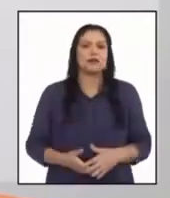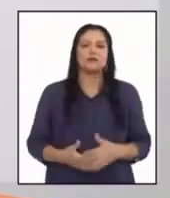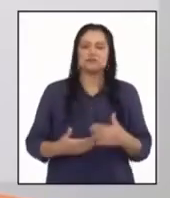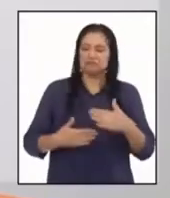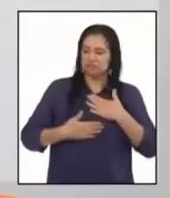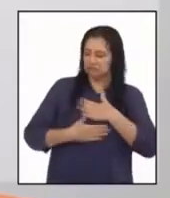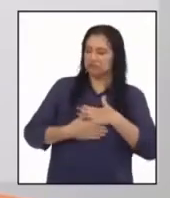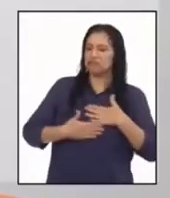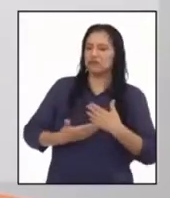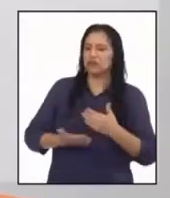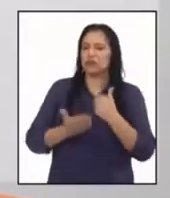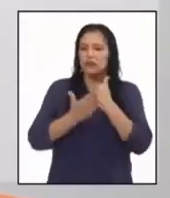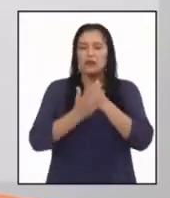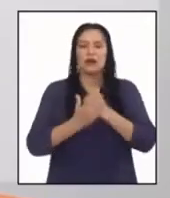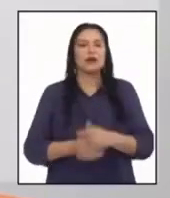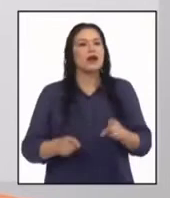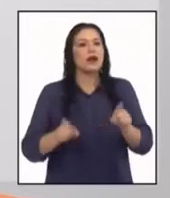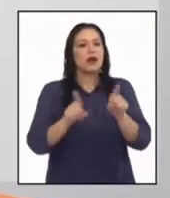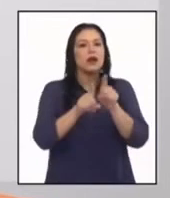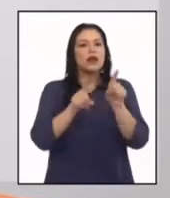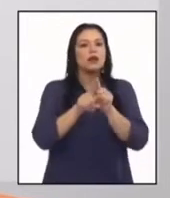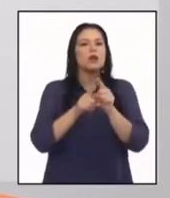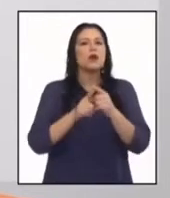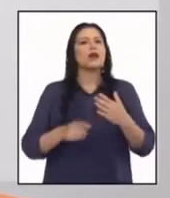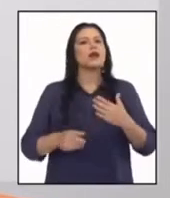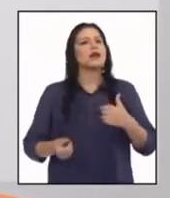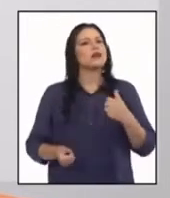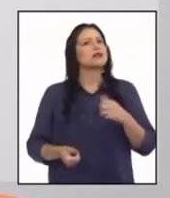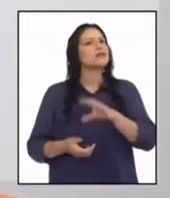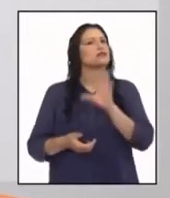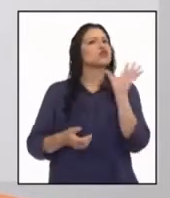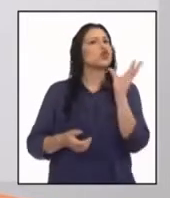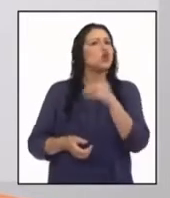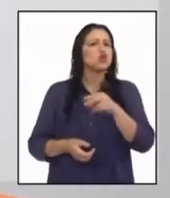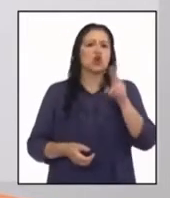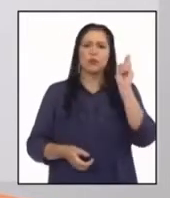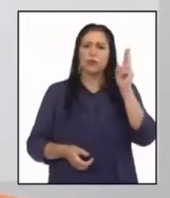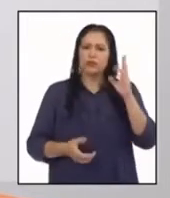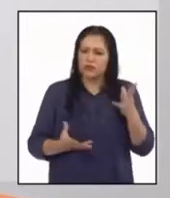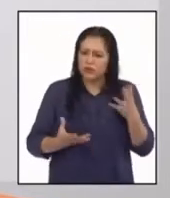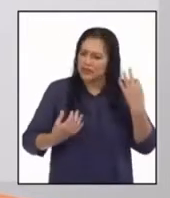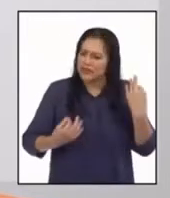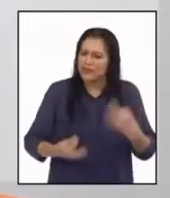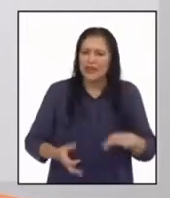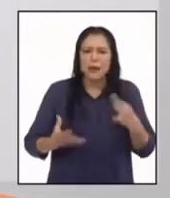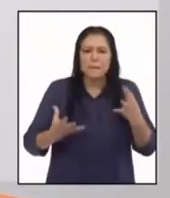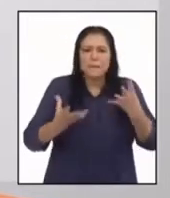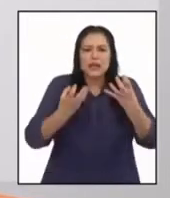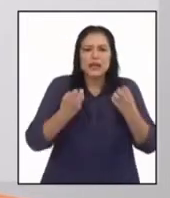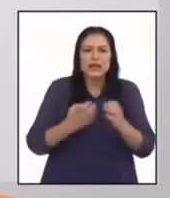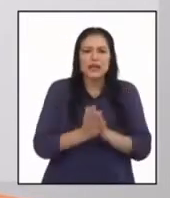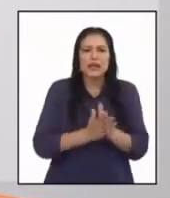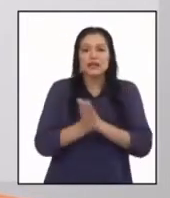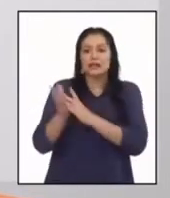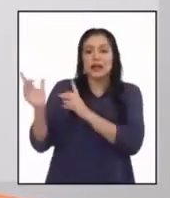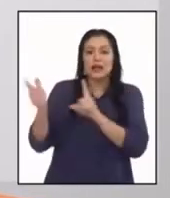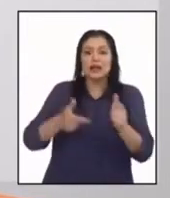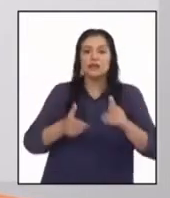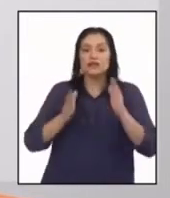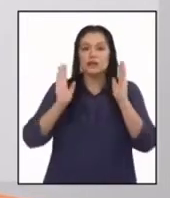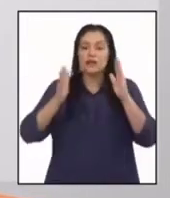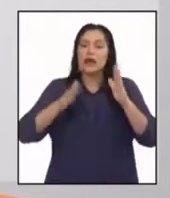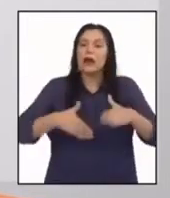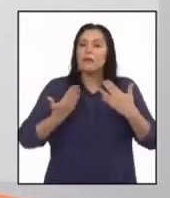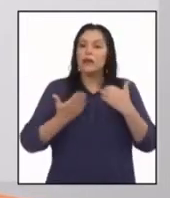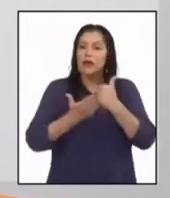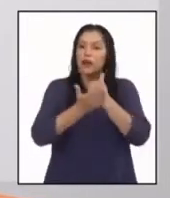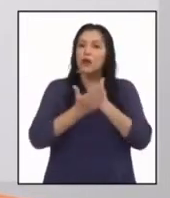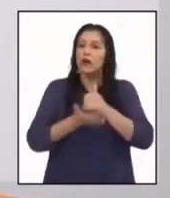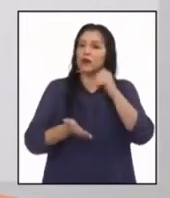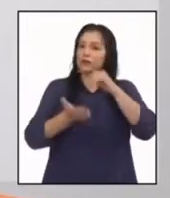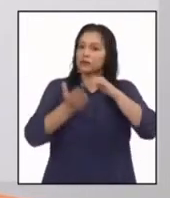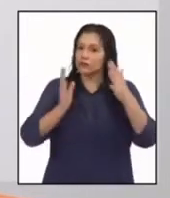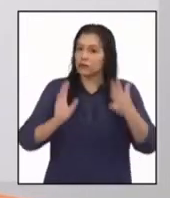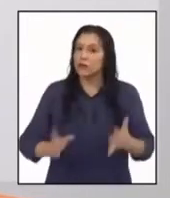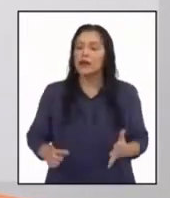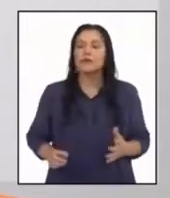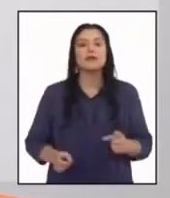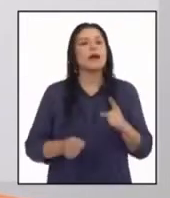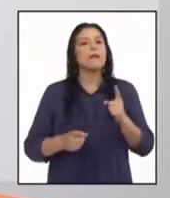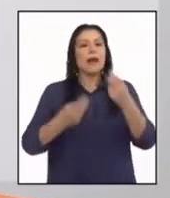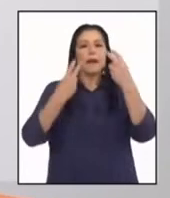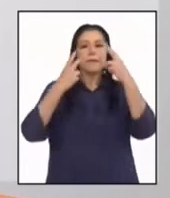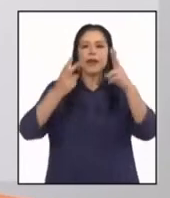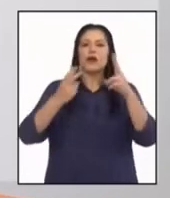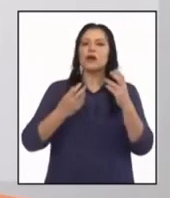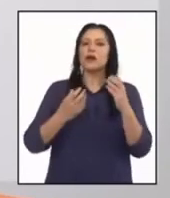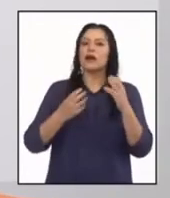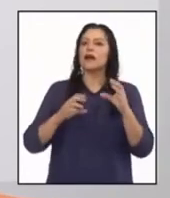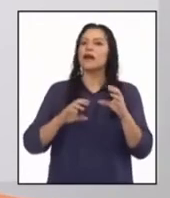mucho gusto. Al igual que todos mis colegas en el país, siempre estamos listos y prestos para poder ayudar. Veo que en la